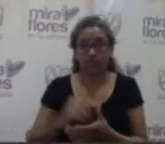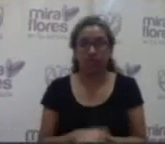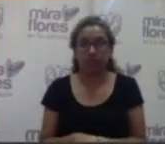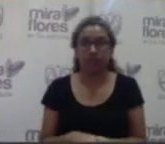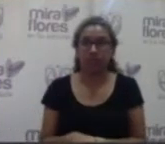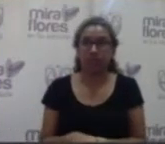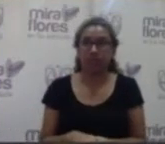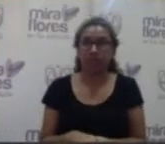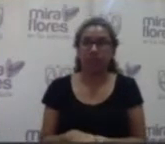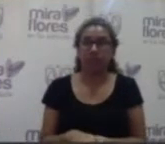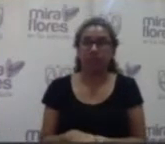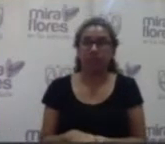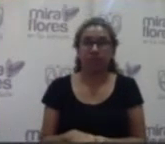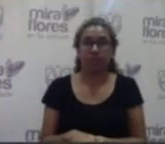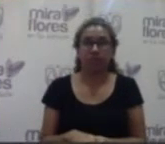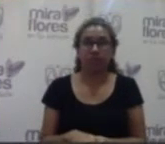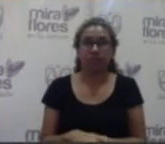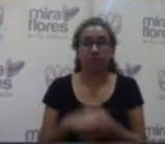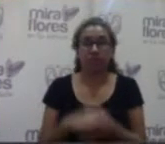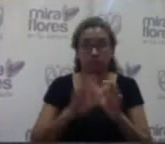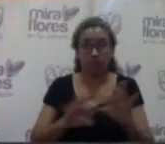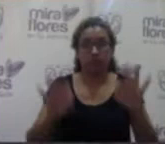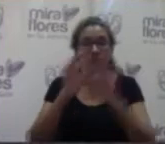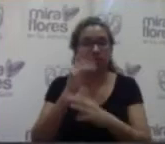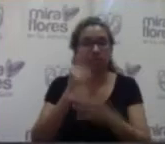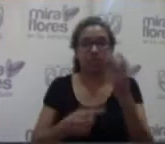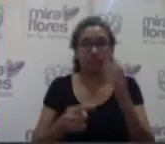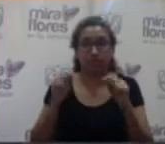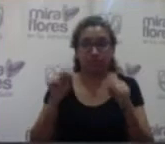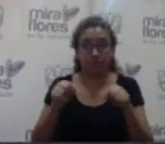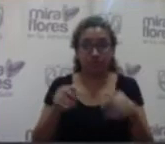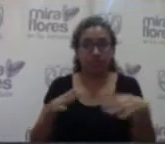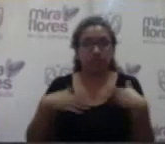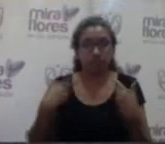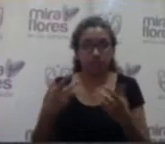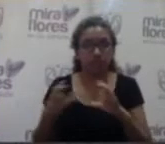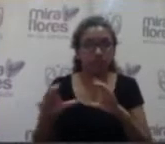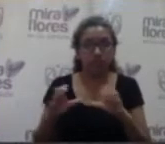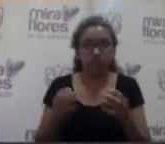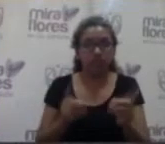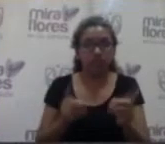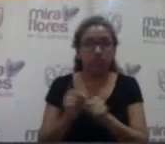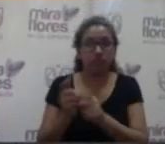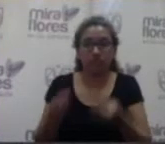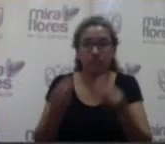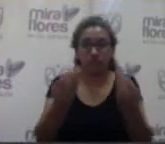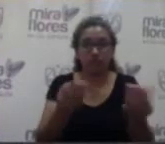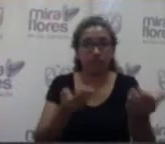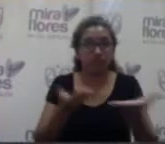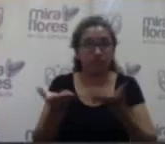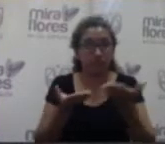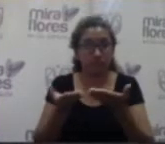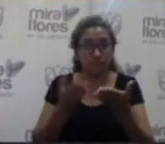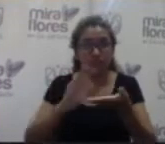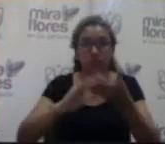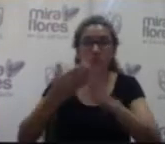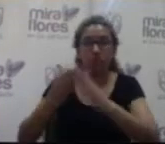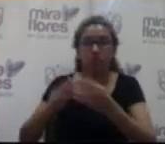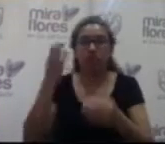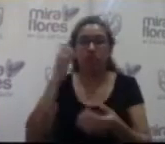y la idea es que esto lo puedan, digamos, poner al servicio de la comunidad además como un elemento